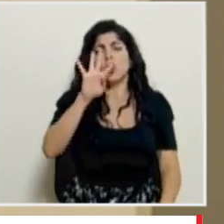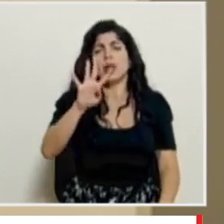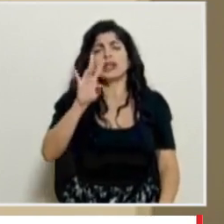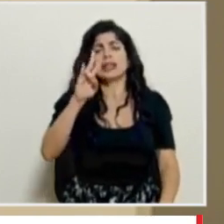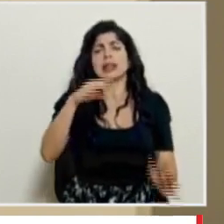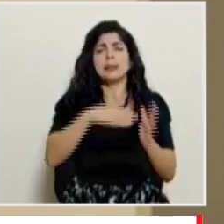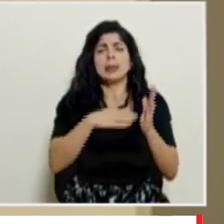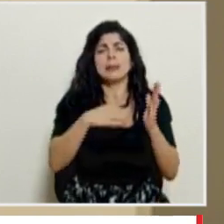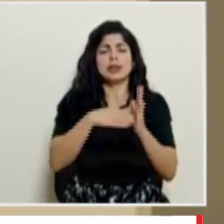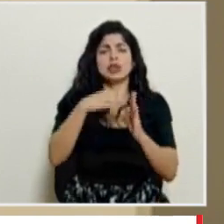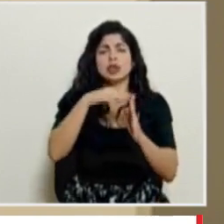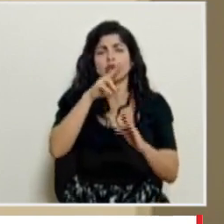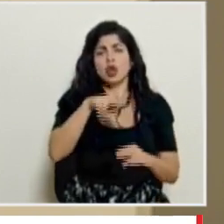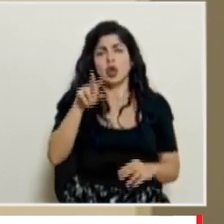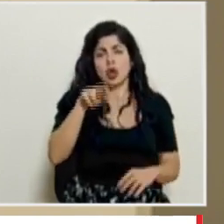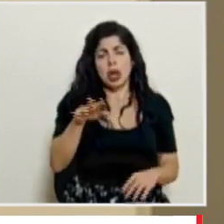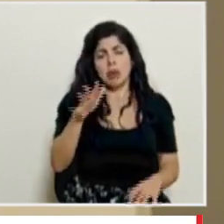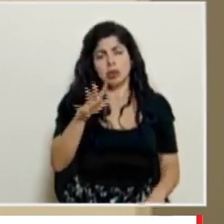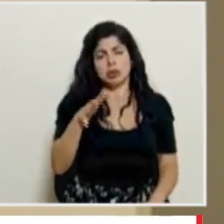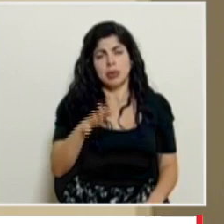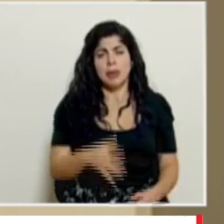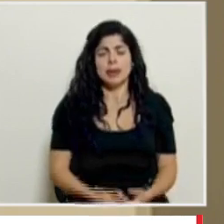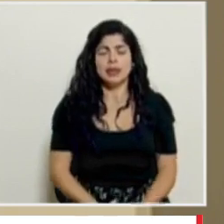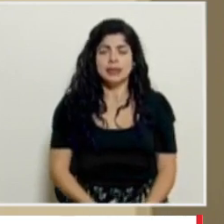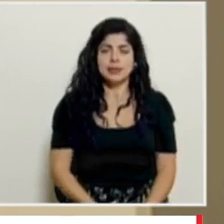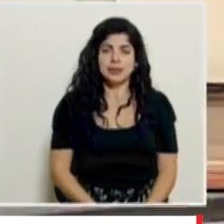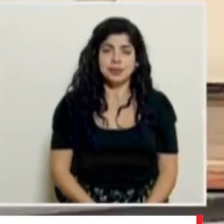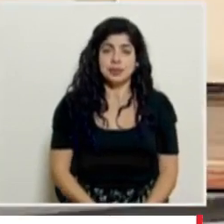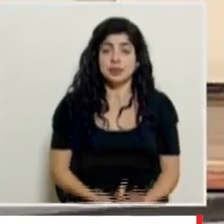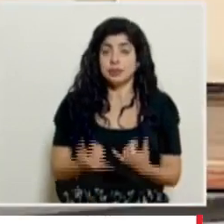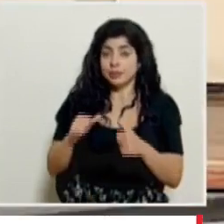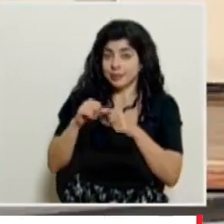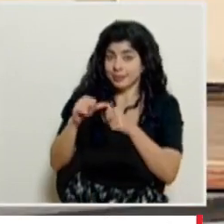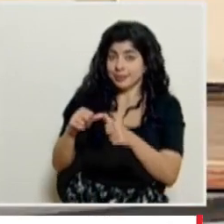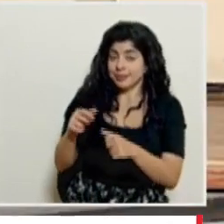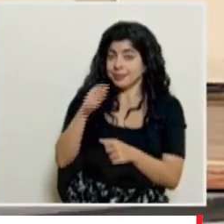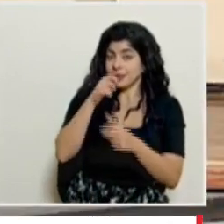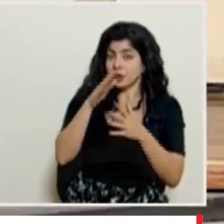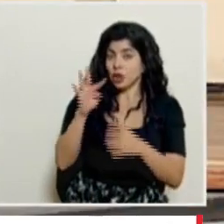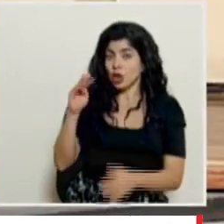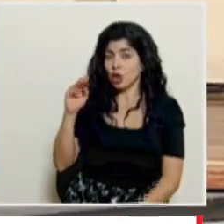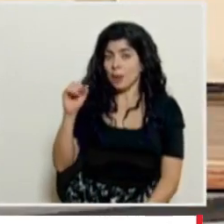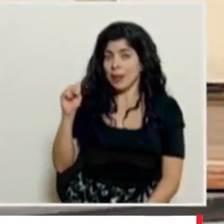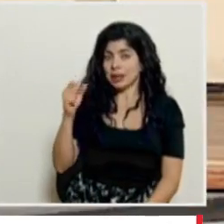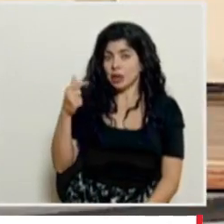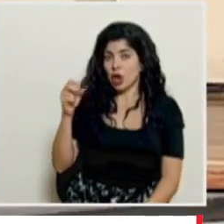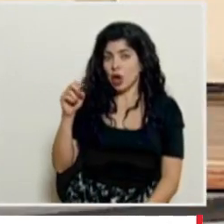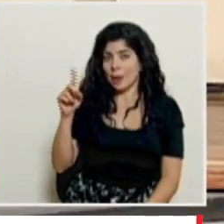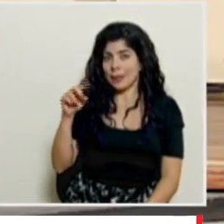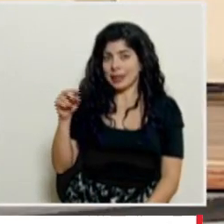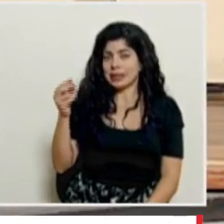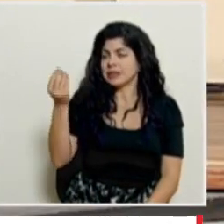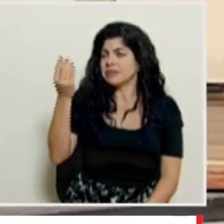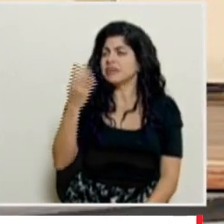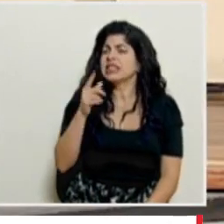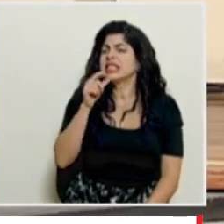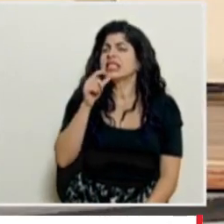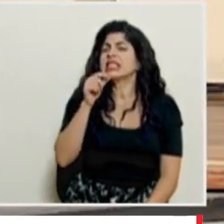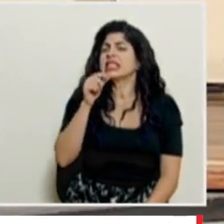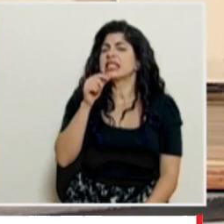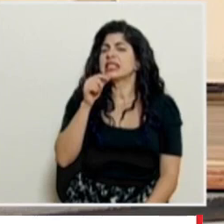cuarenta y siete mil millones de colones aproximadamente continuamos con el colega Tomás Gómez por favor indicar cuál